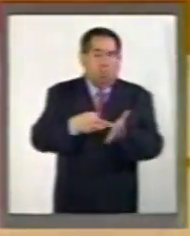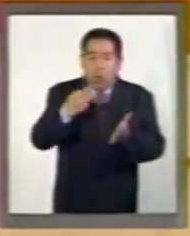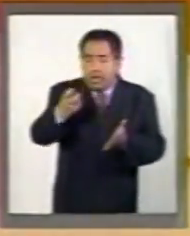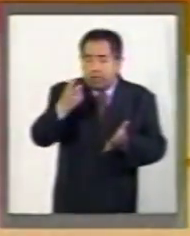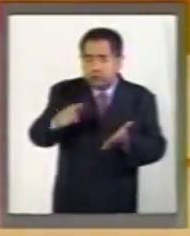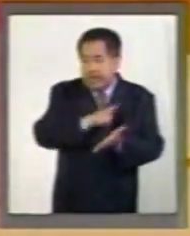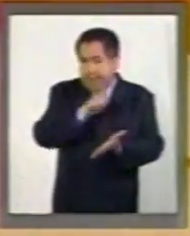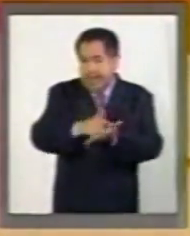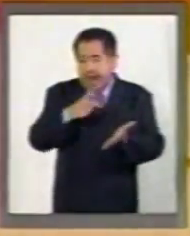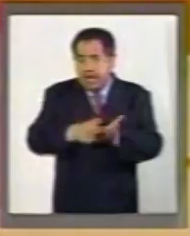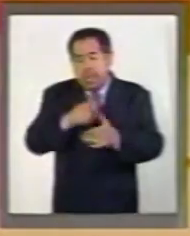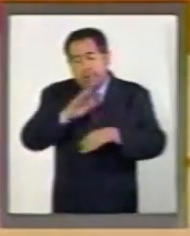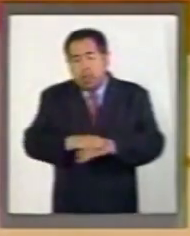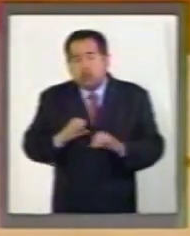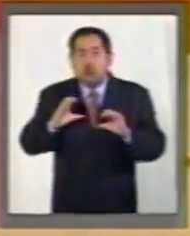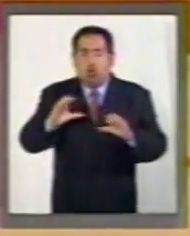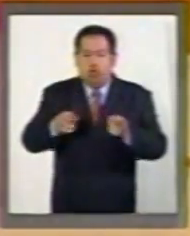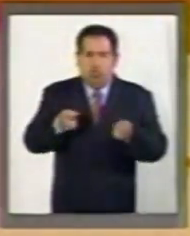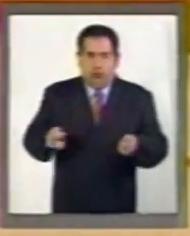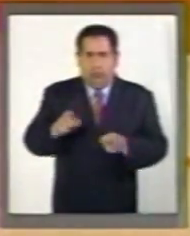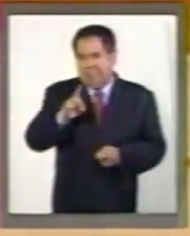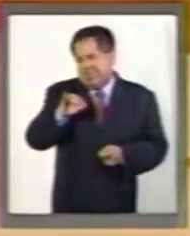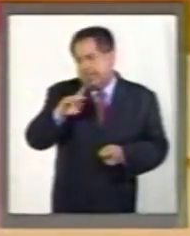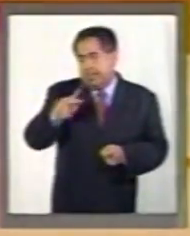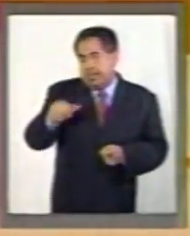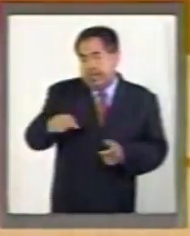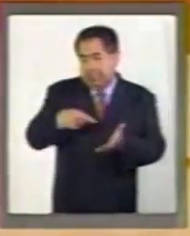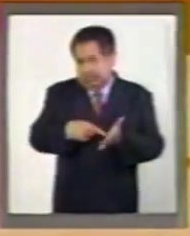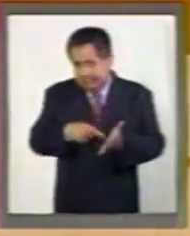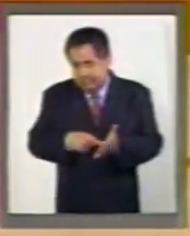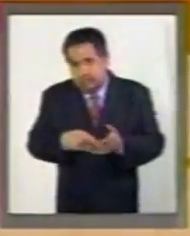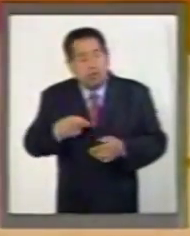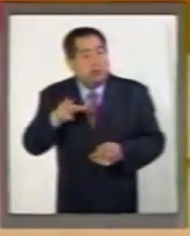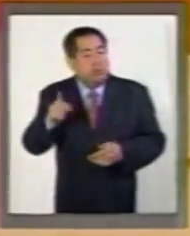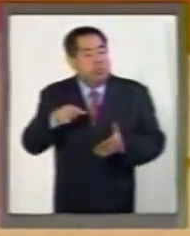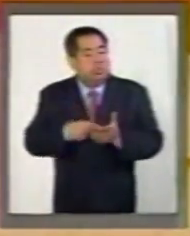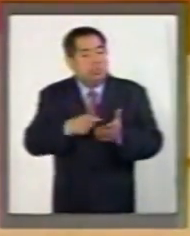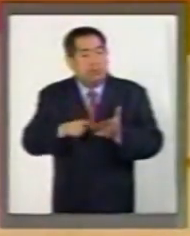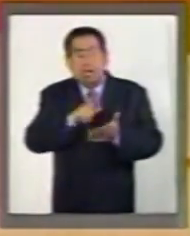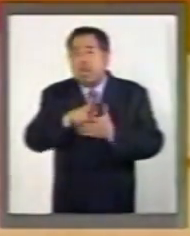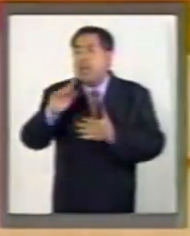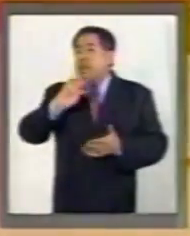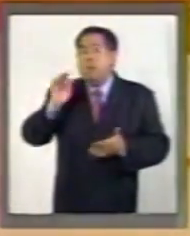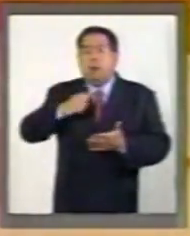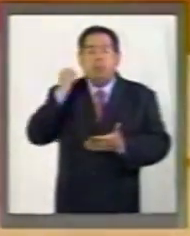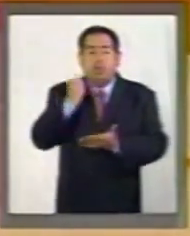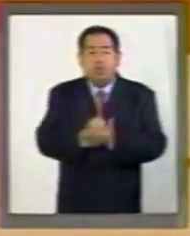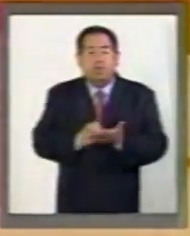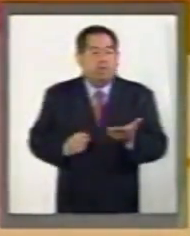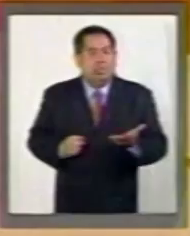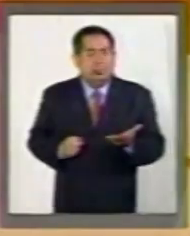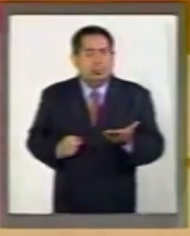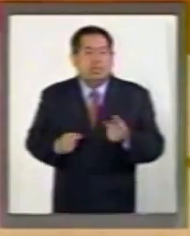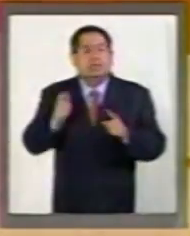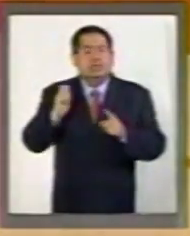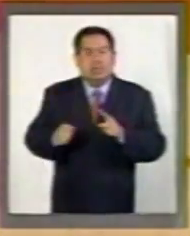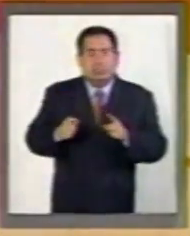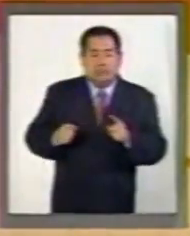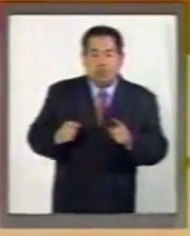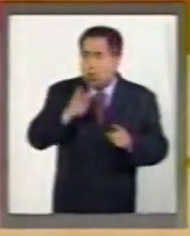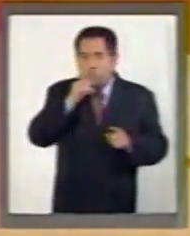esta ley de disciplina financiera. Pero esta ley de disciplina financiera al aprobarse, deja fuera de